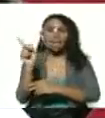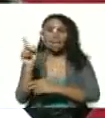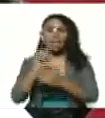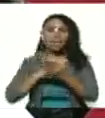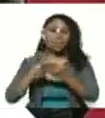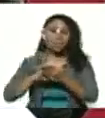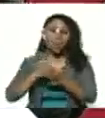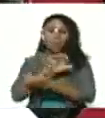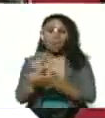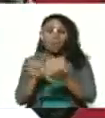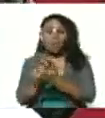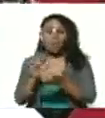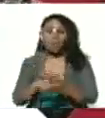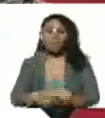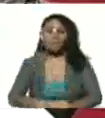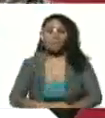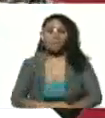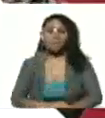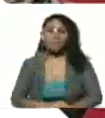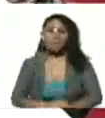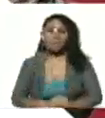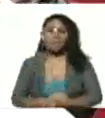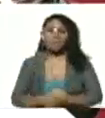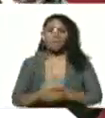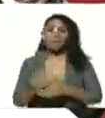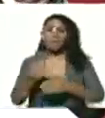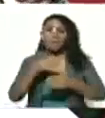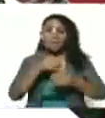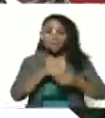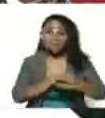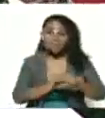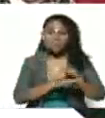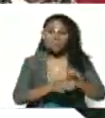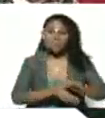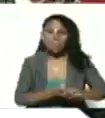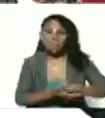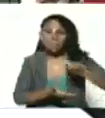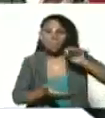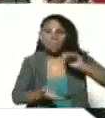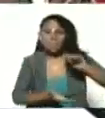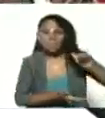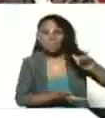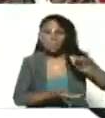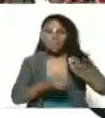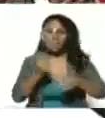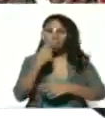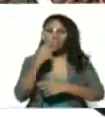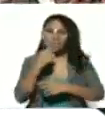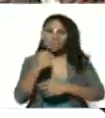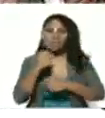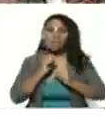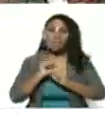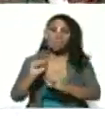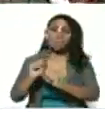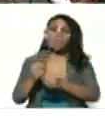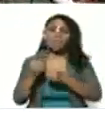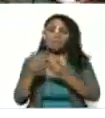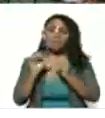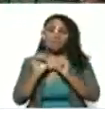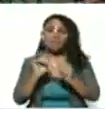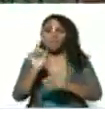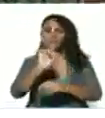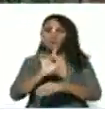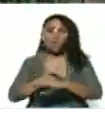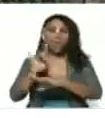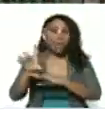problemas de abastecimiento de medicina de antiviral permanentemente no dejar